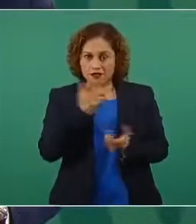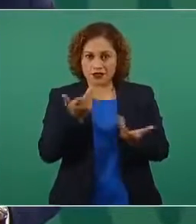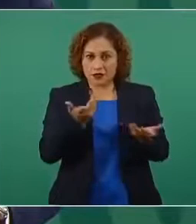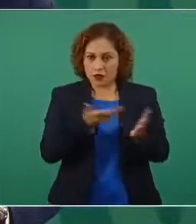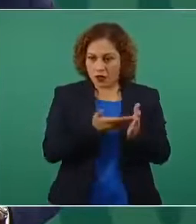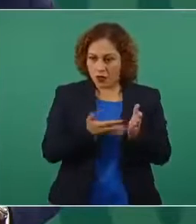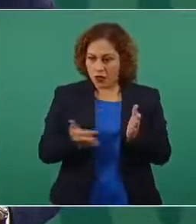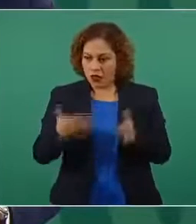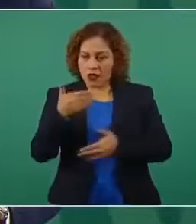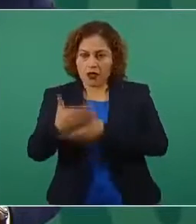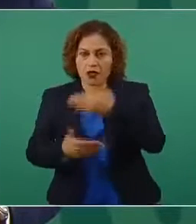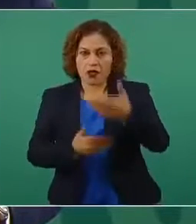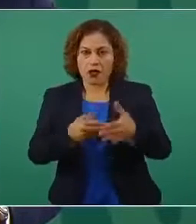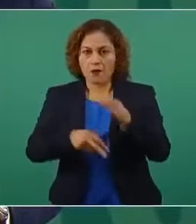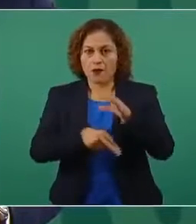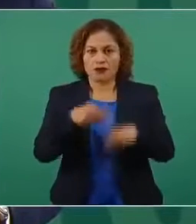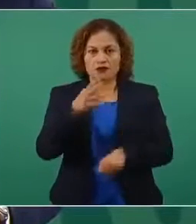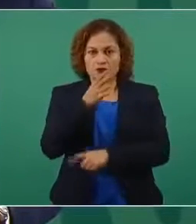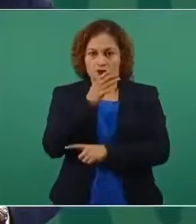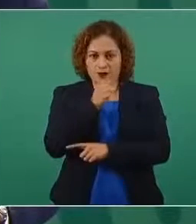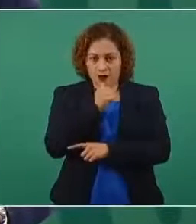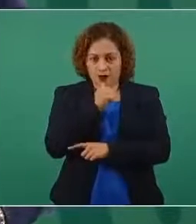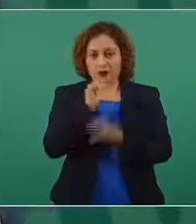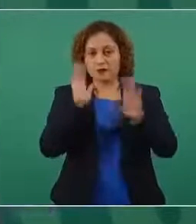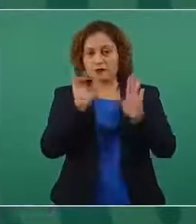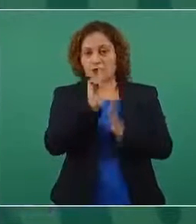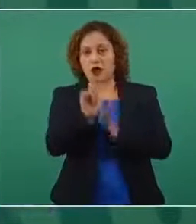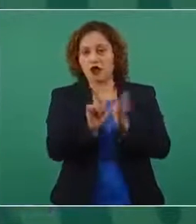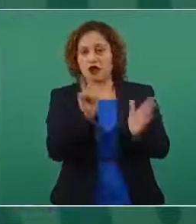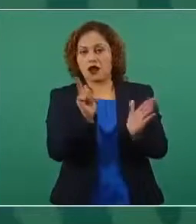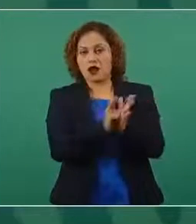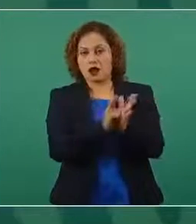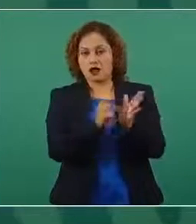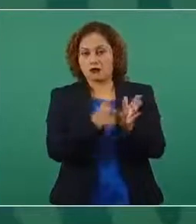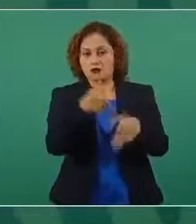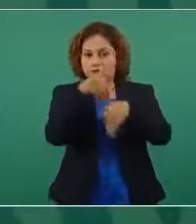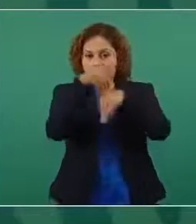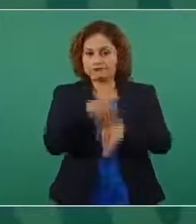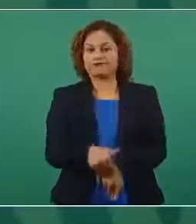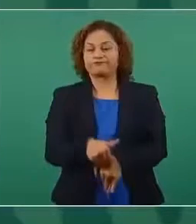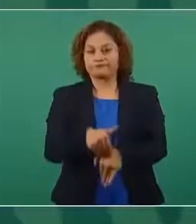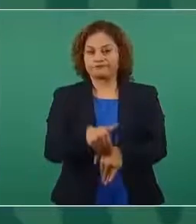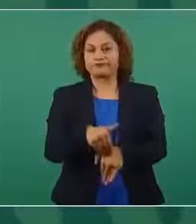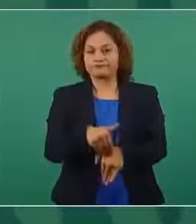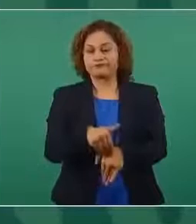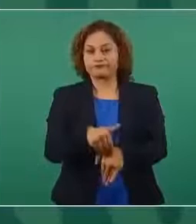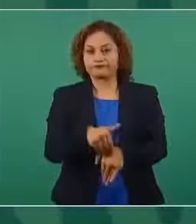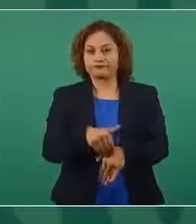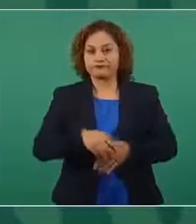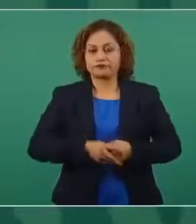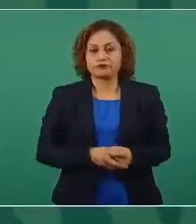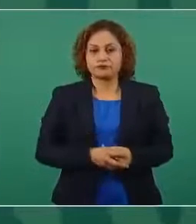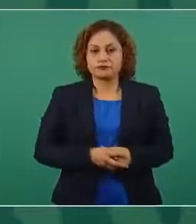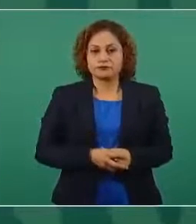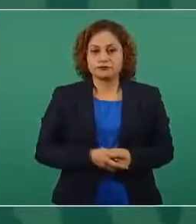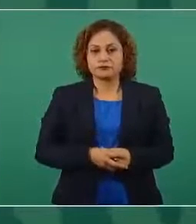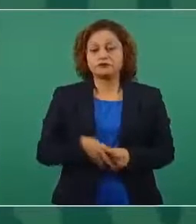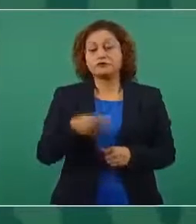pero desde que volvió